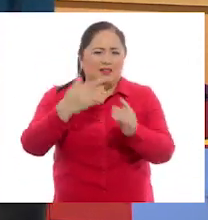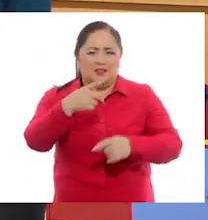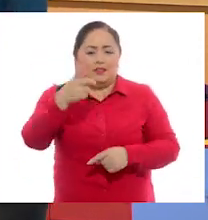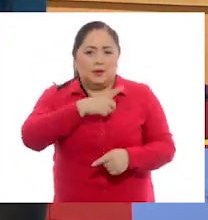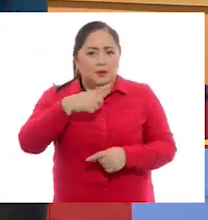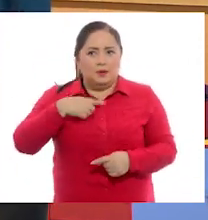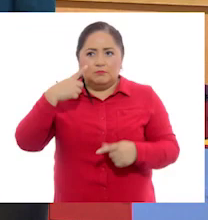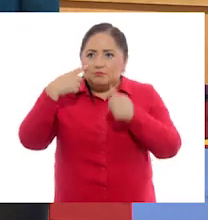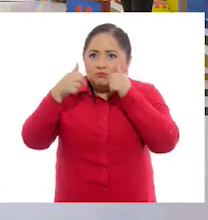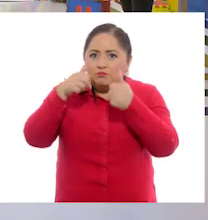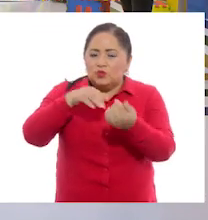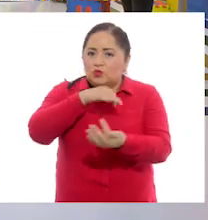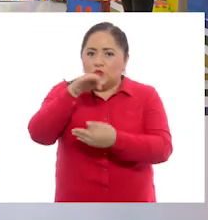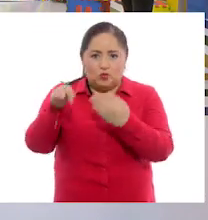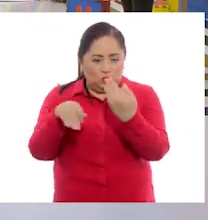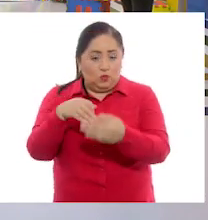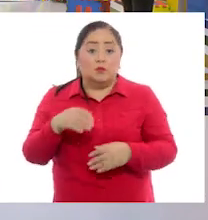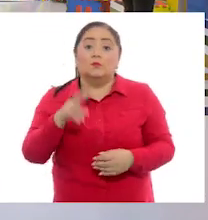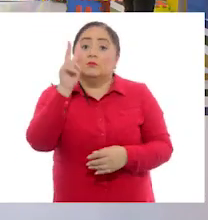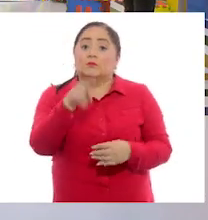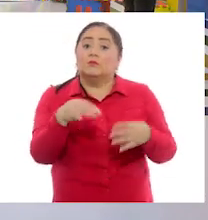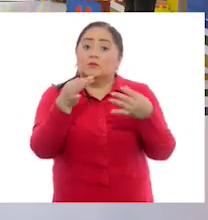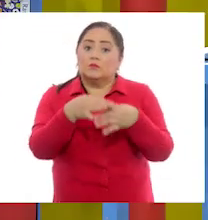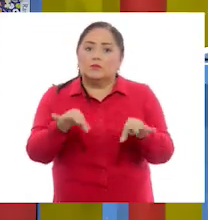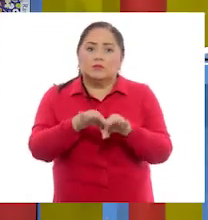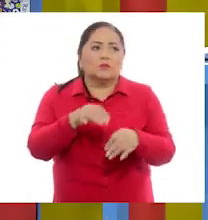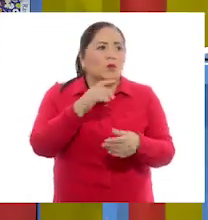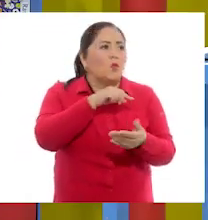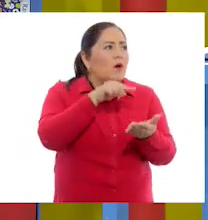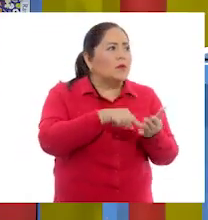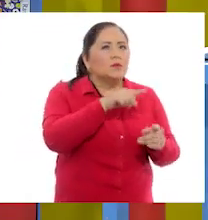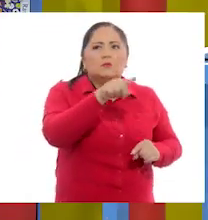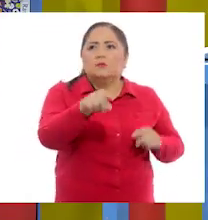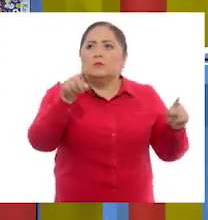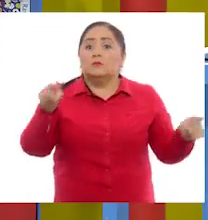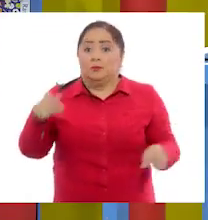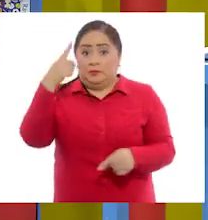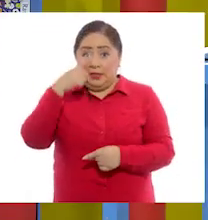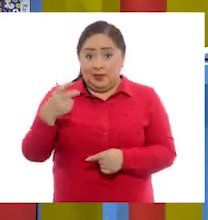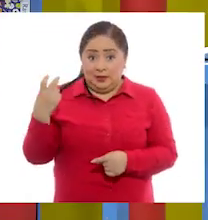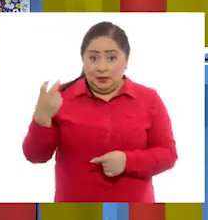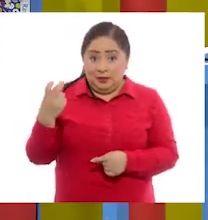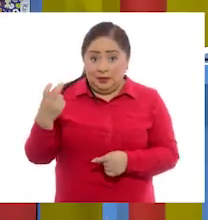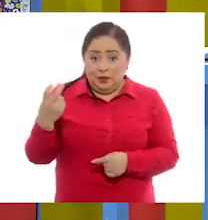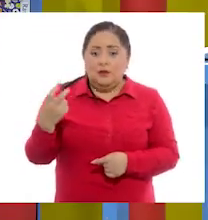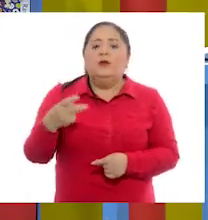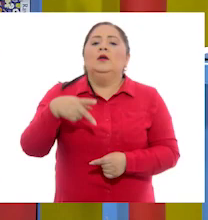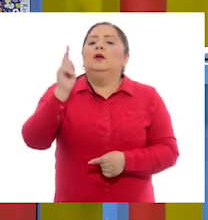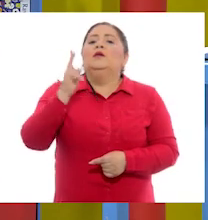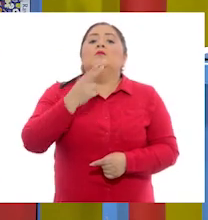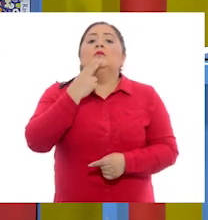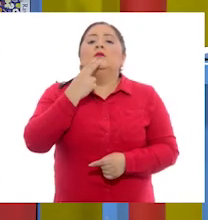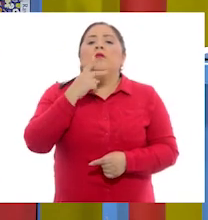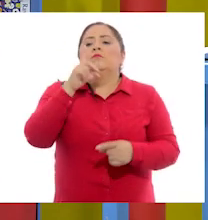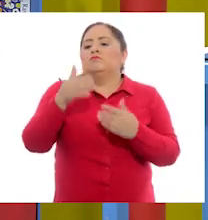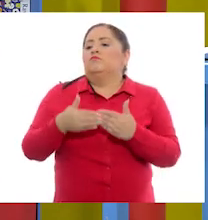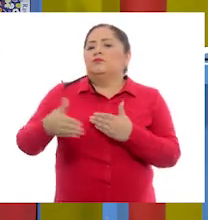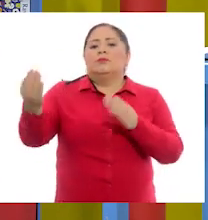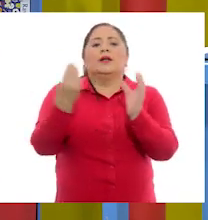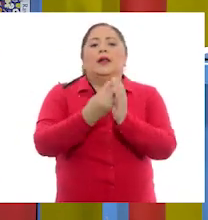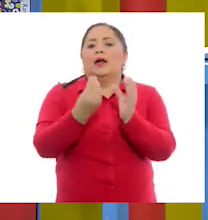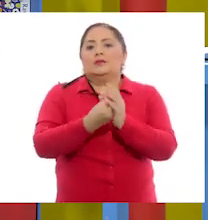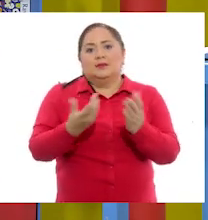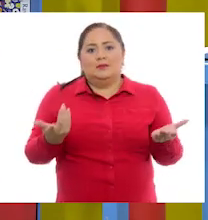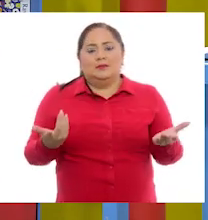así? Exactamente, Pili. Es importante la ubicación porque para este tema lo vamos a estar usando a lo largo de estas